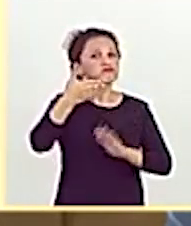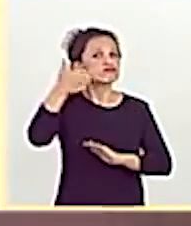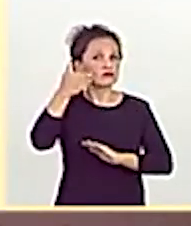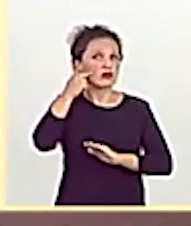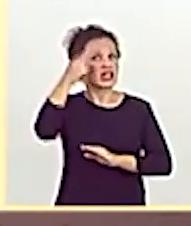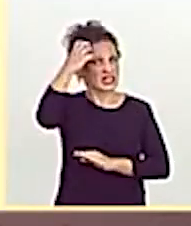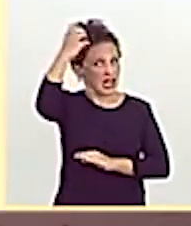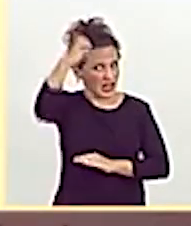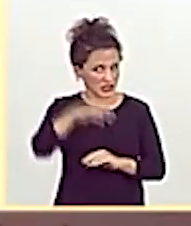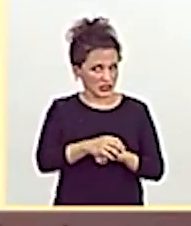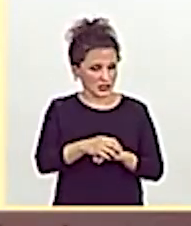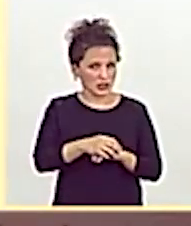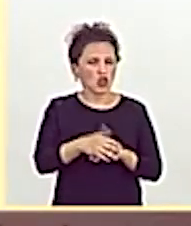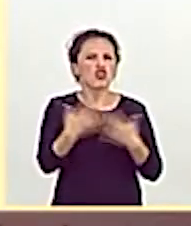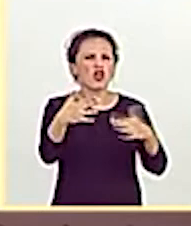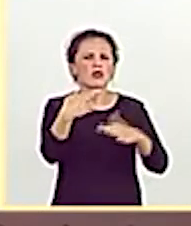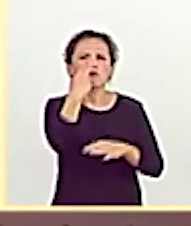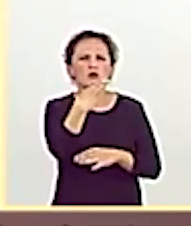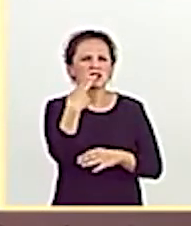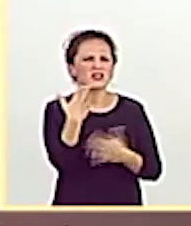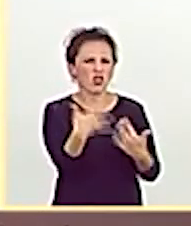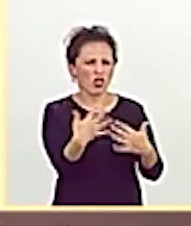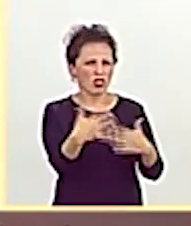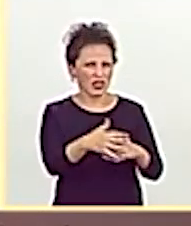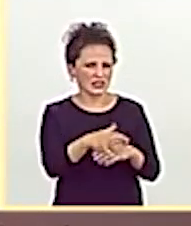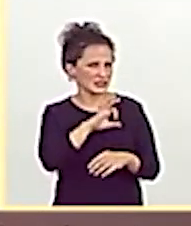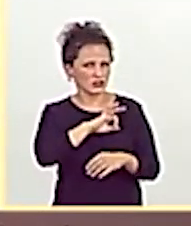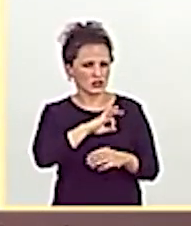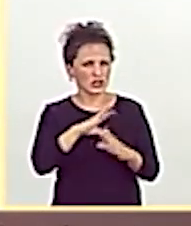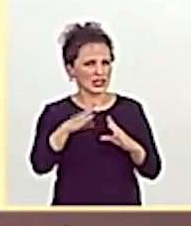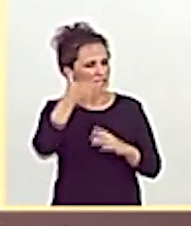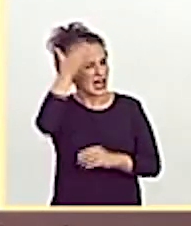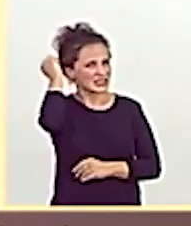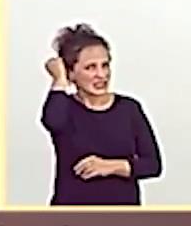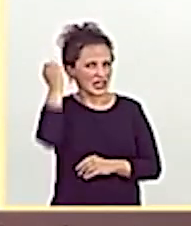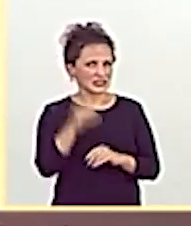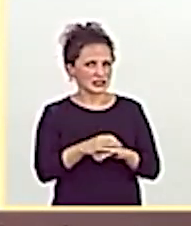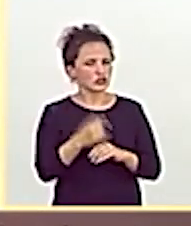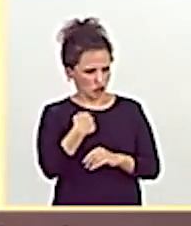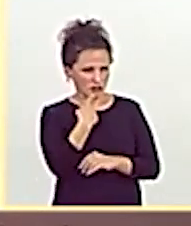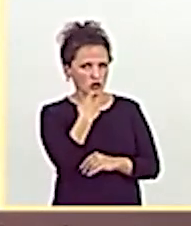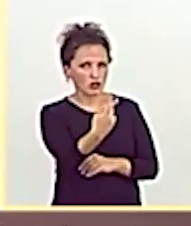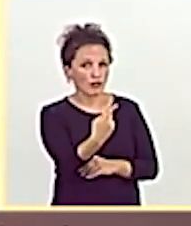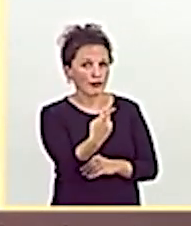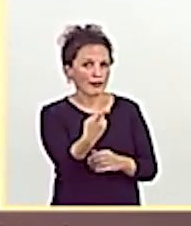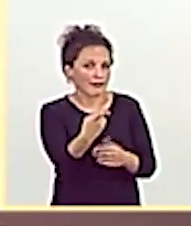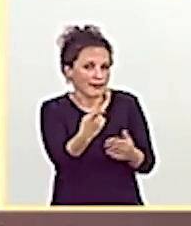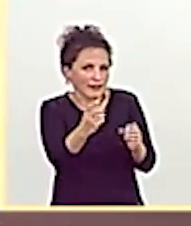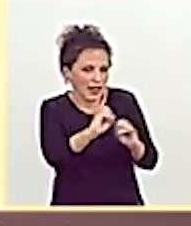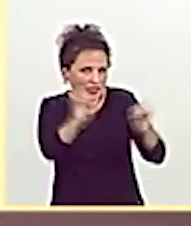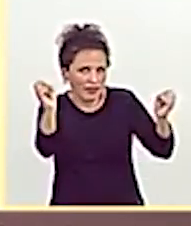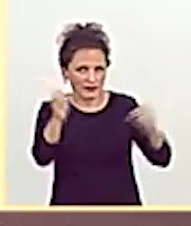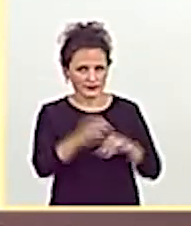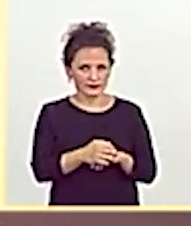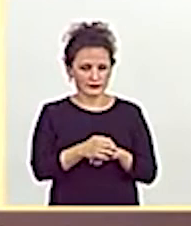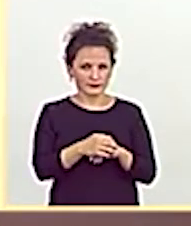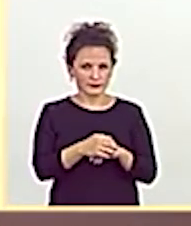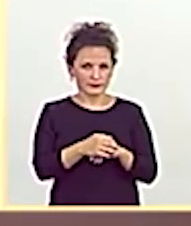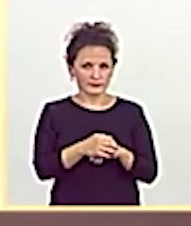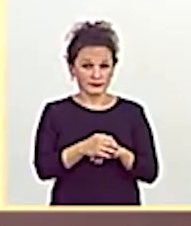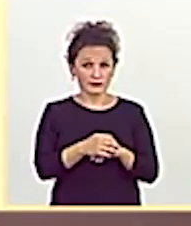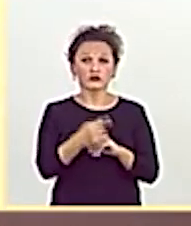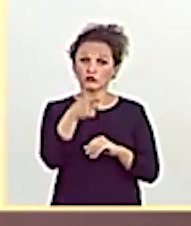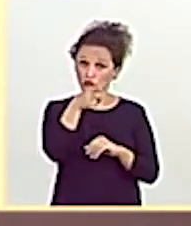Rey. ¿Dónde ha quedado esa promesa, señor Iglesias? Yo se lo diré, en la nada. Usted, señor